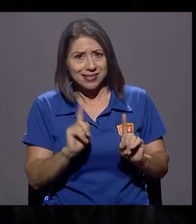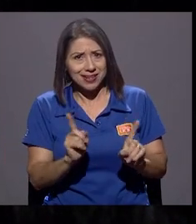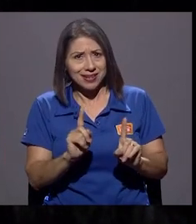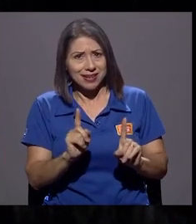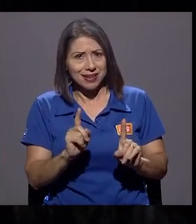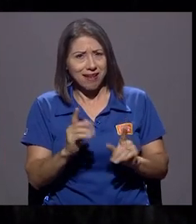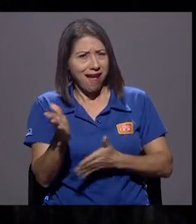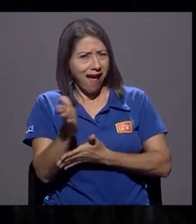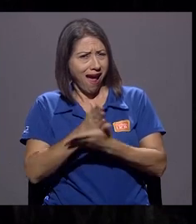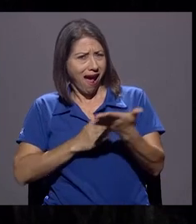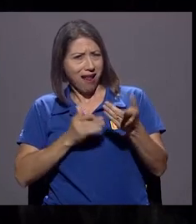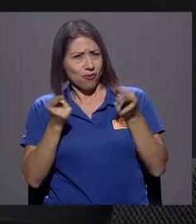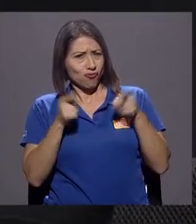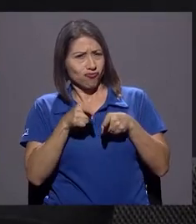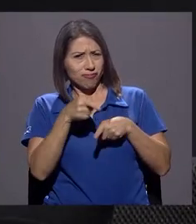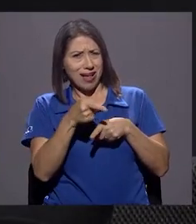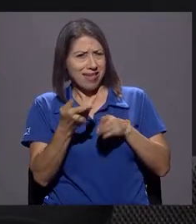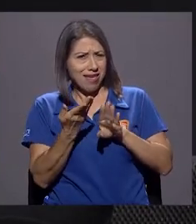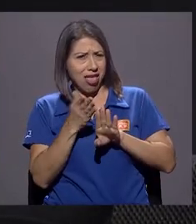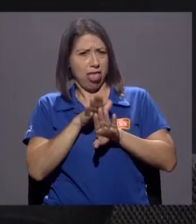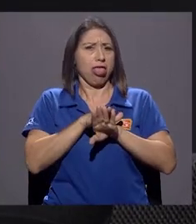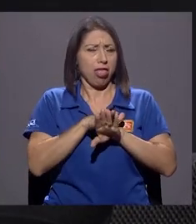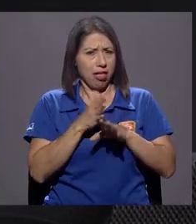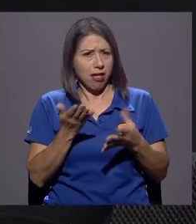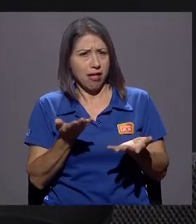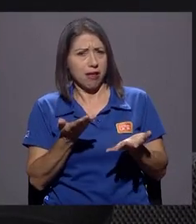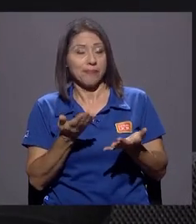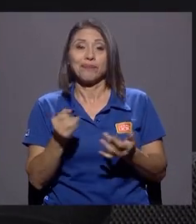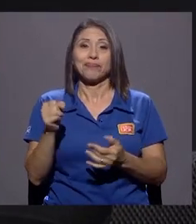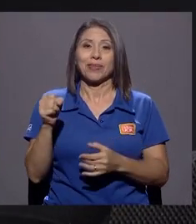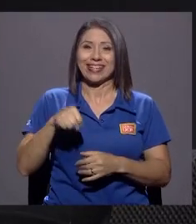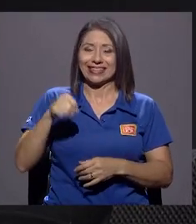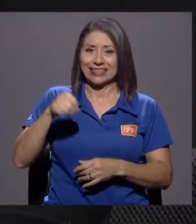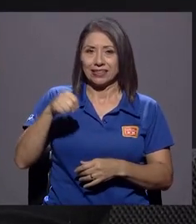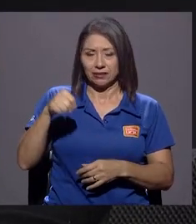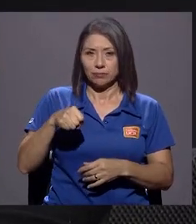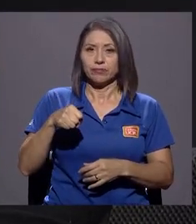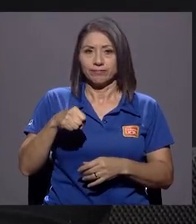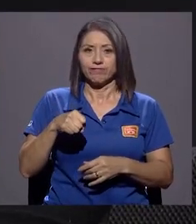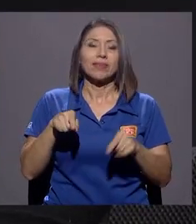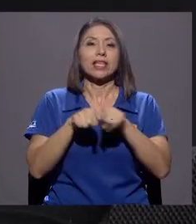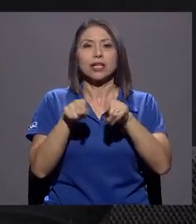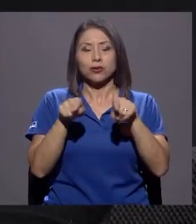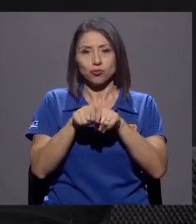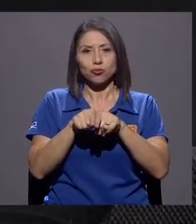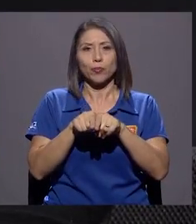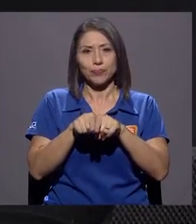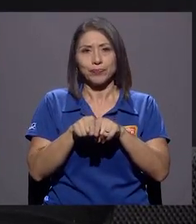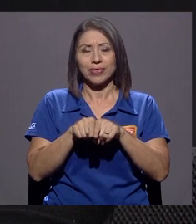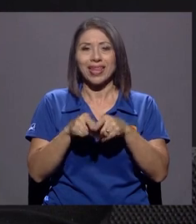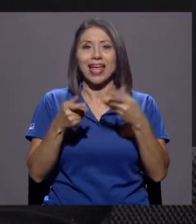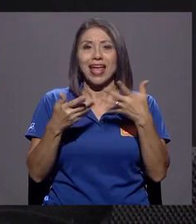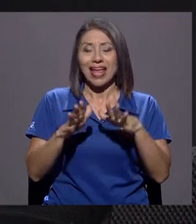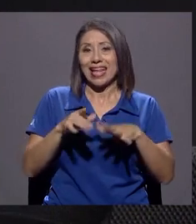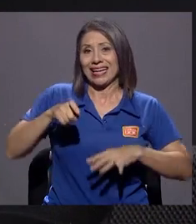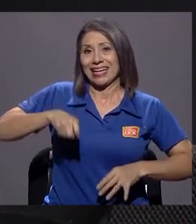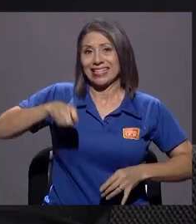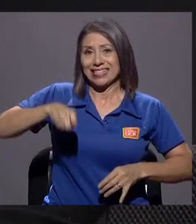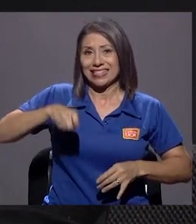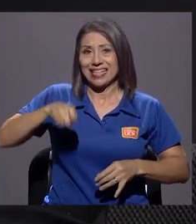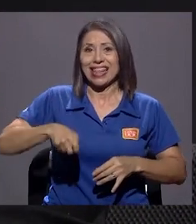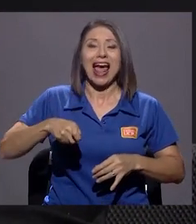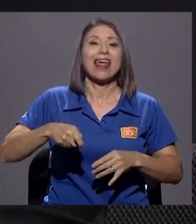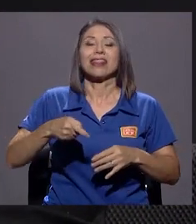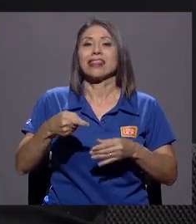¿Había algo detrás de esto? Fíjese que efectivamente así es, incluso era la necesidad de